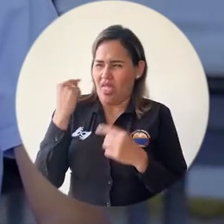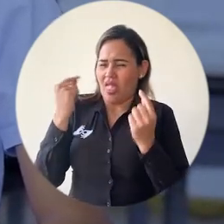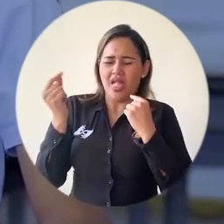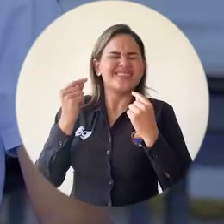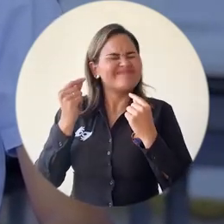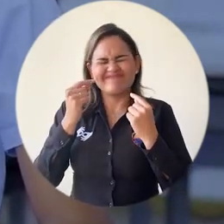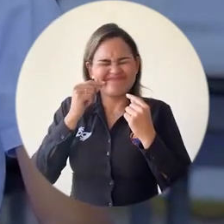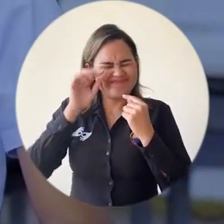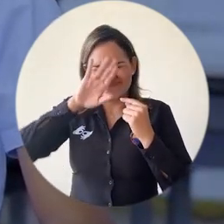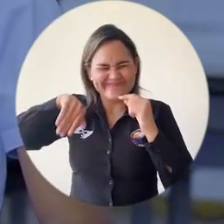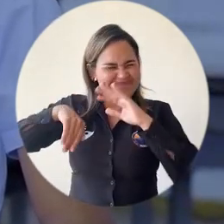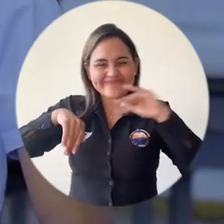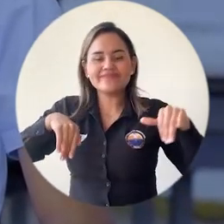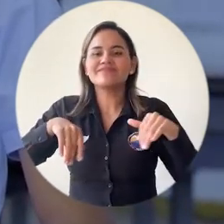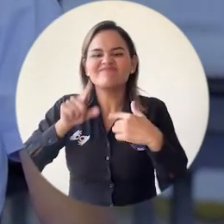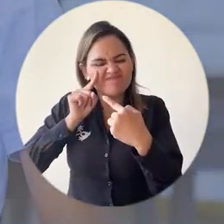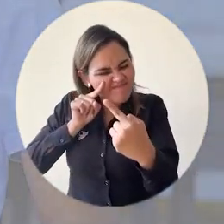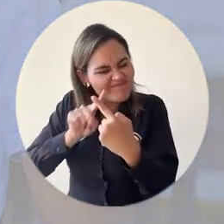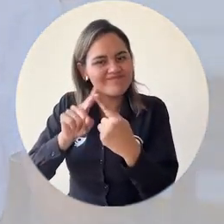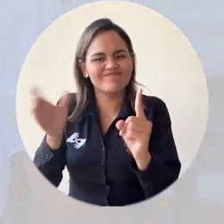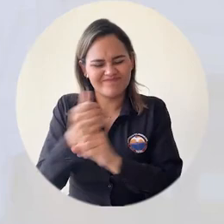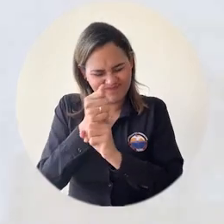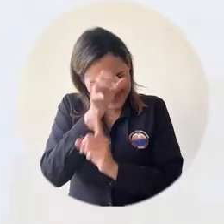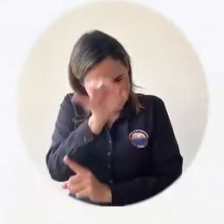que sigan adelante.